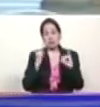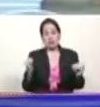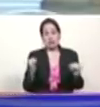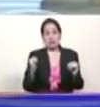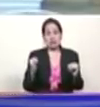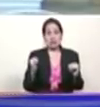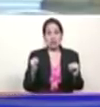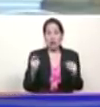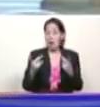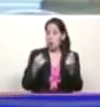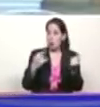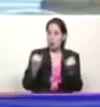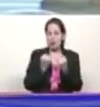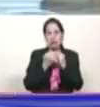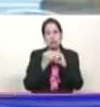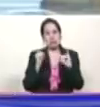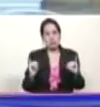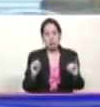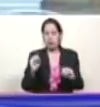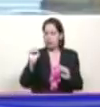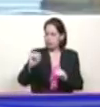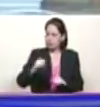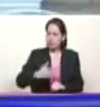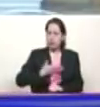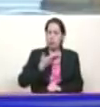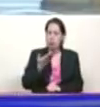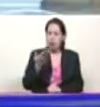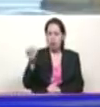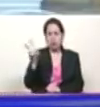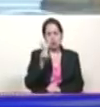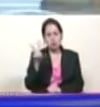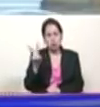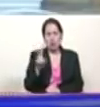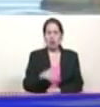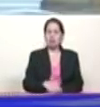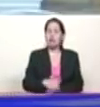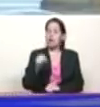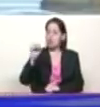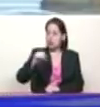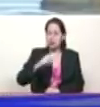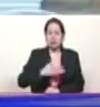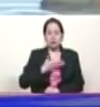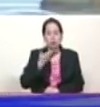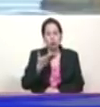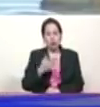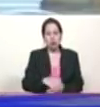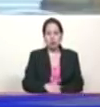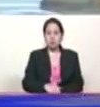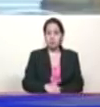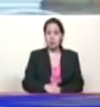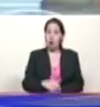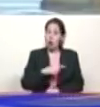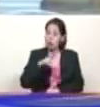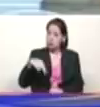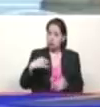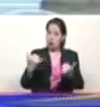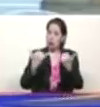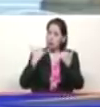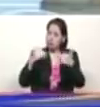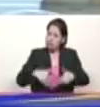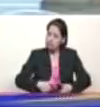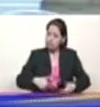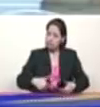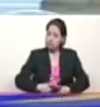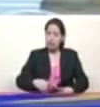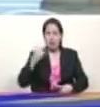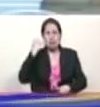económico. Sí se puede, Venezuela. Sí se puede. Con nuestras manos, con nuestro ingenio,